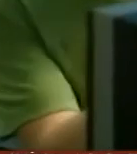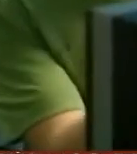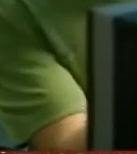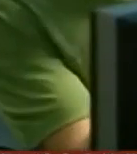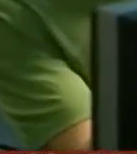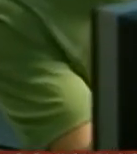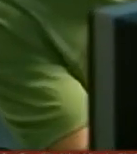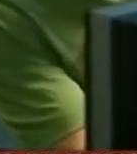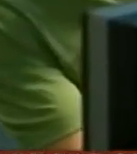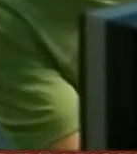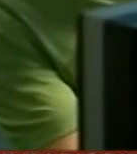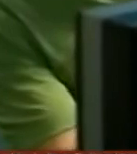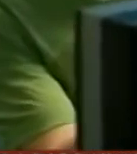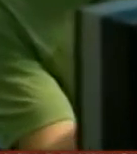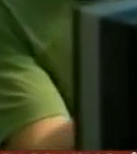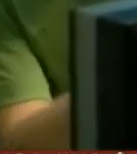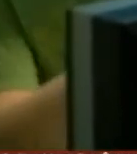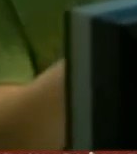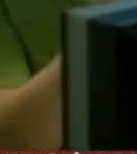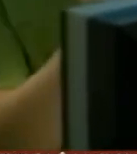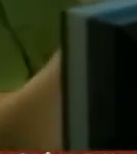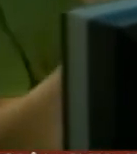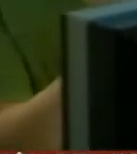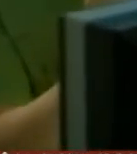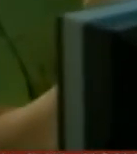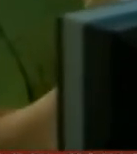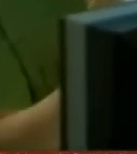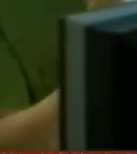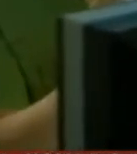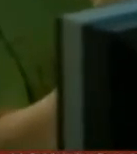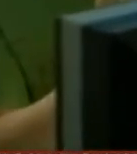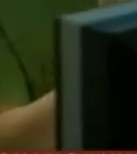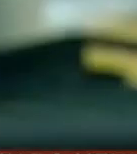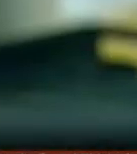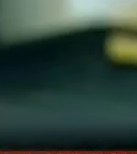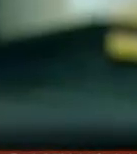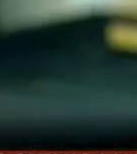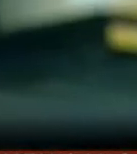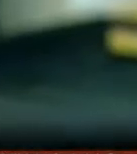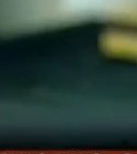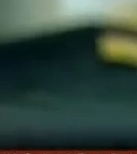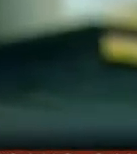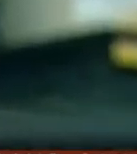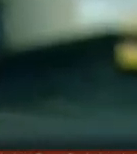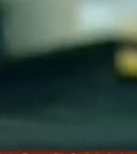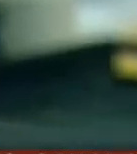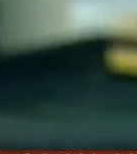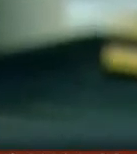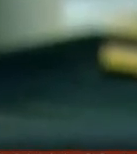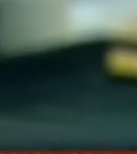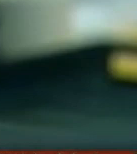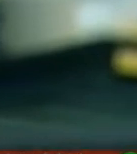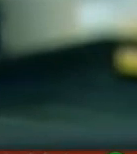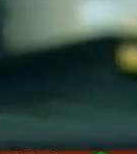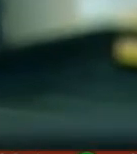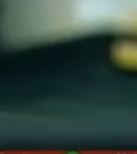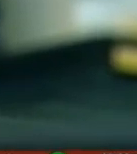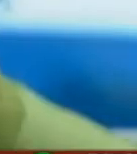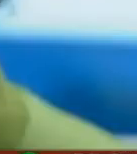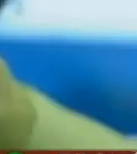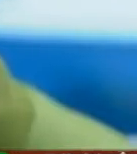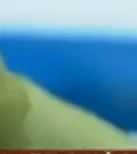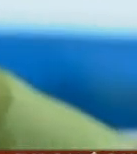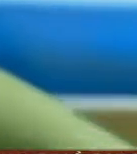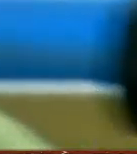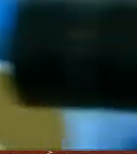máquinas inteligentes están siendo creadas para facilitar la vida de la gente sin embargo estas podrían significar también un riesgo para